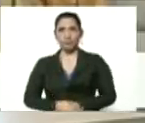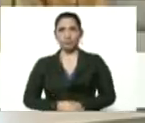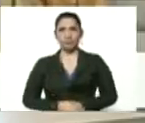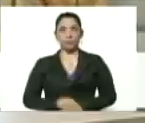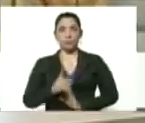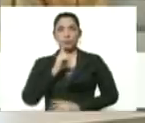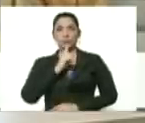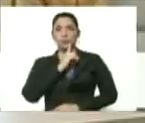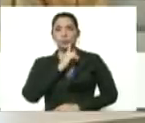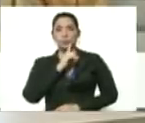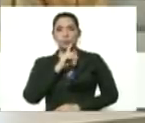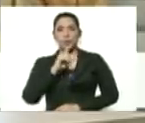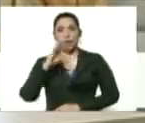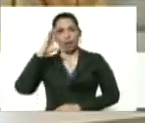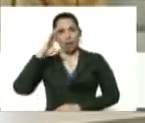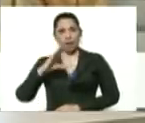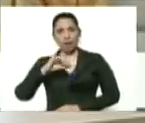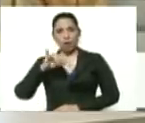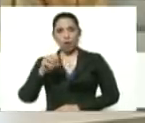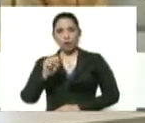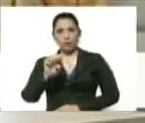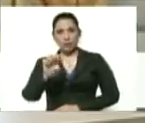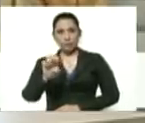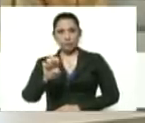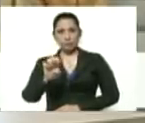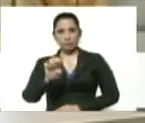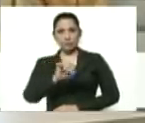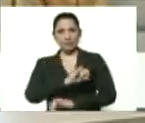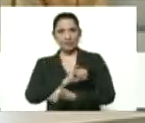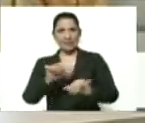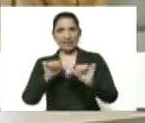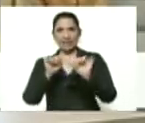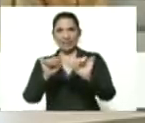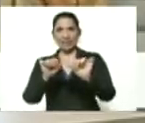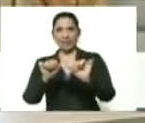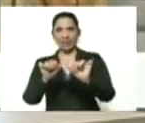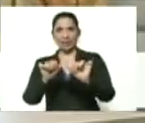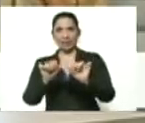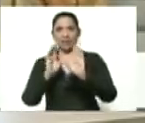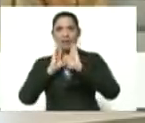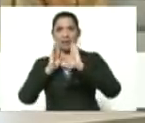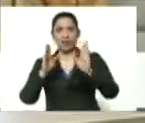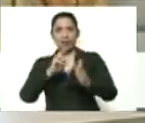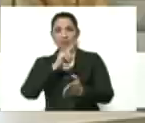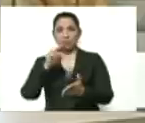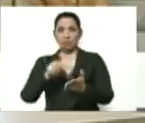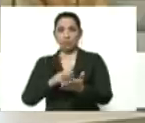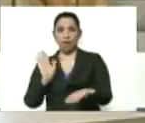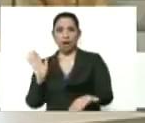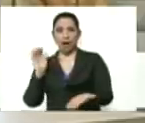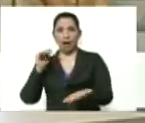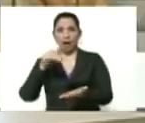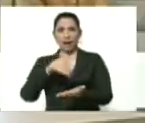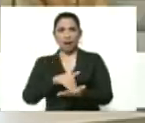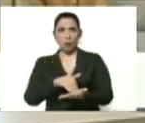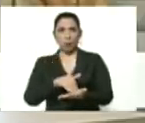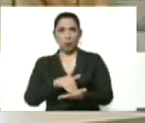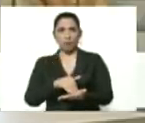lleva el nombre del general José Antonio Anzuategui queda ya en la carretera nacional de Aragua de Barcelona